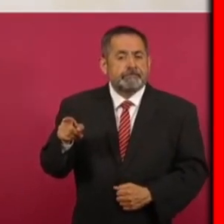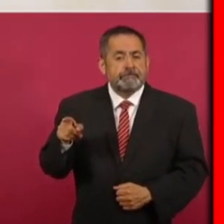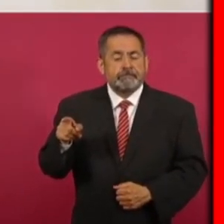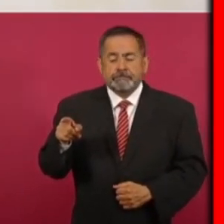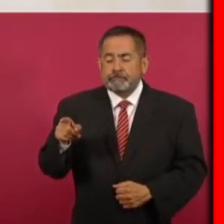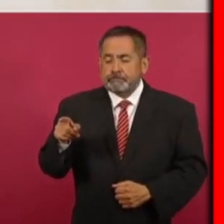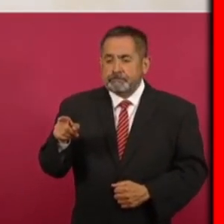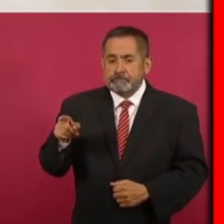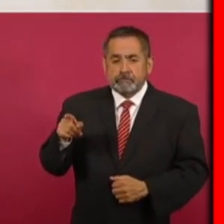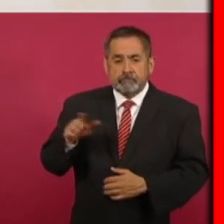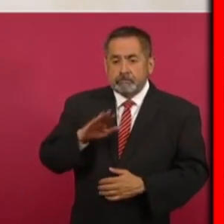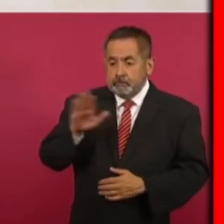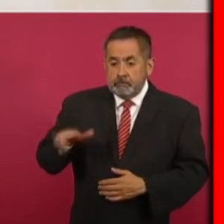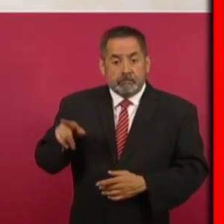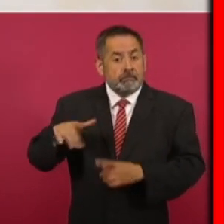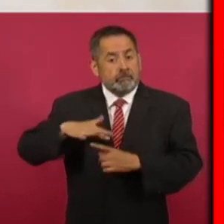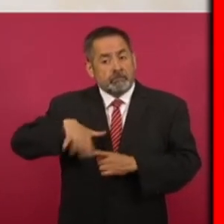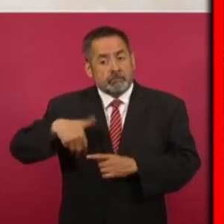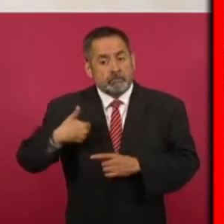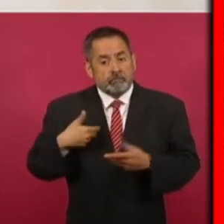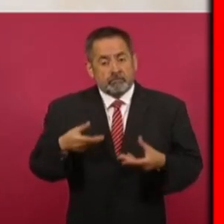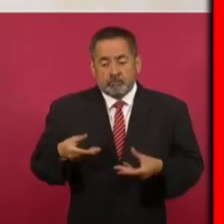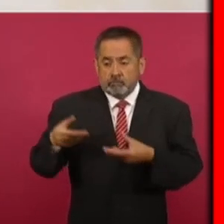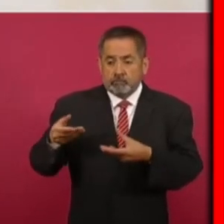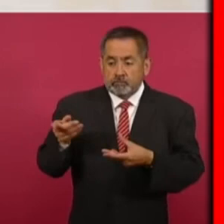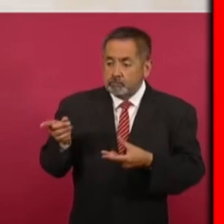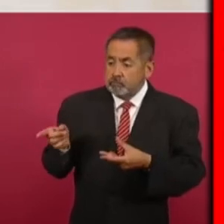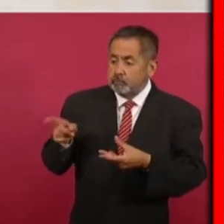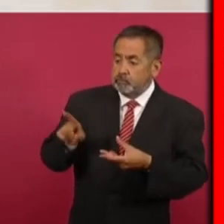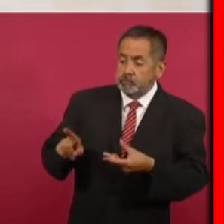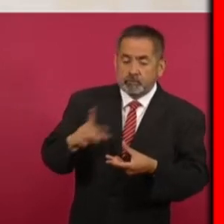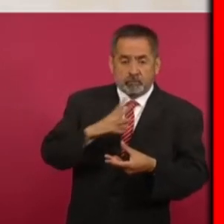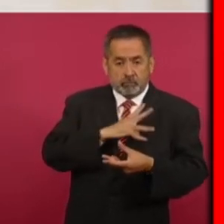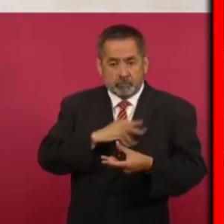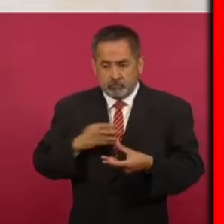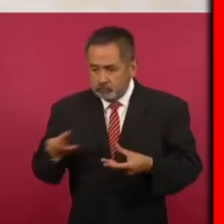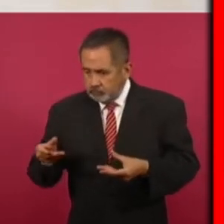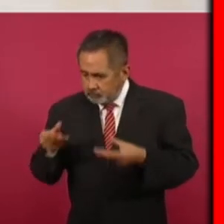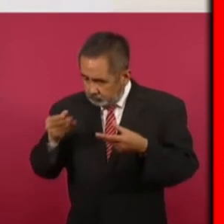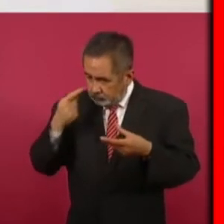esta pistola y y de sus hijos y al saber que